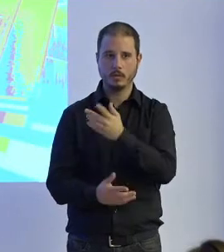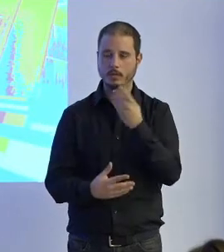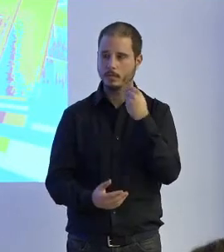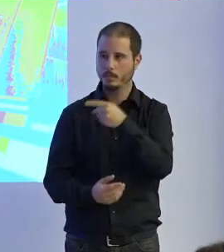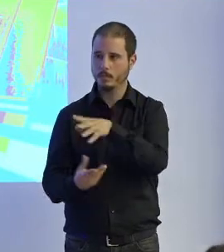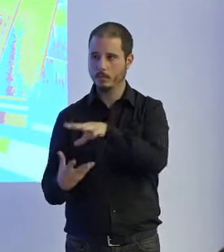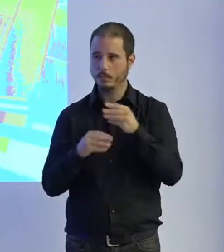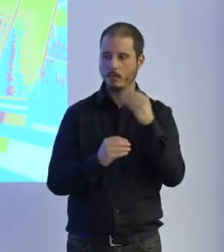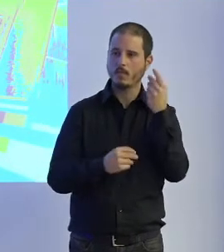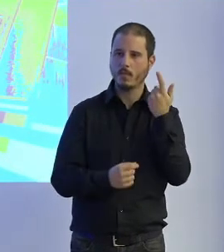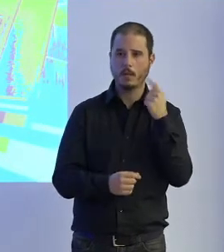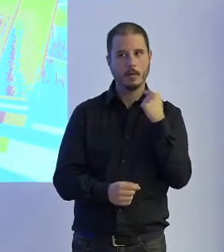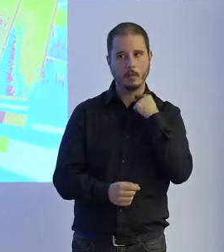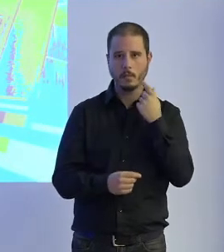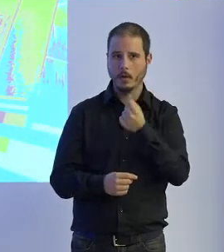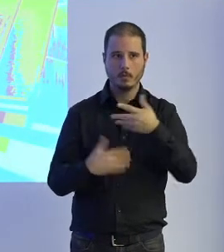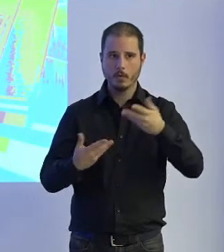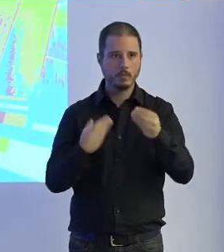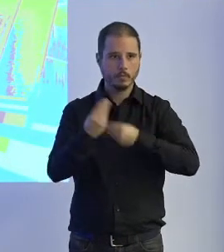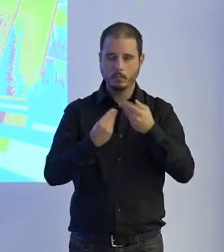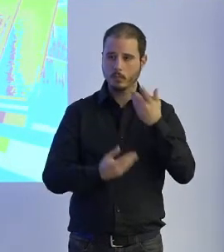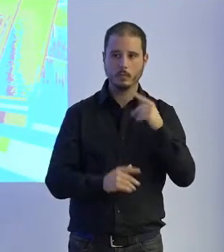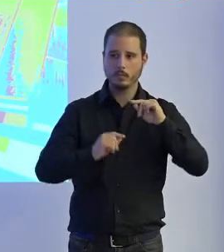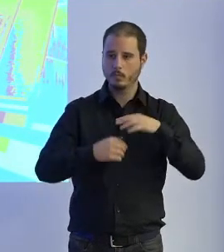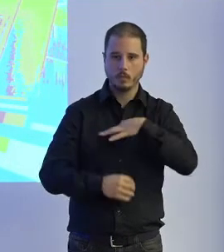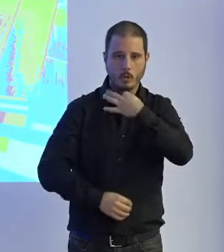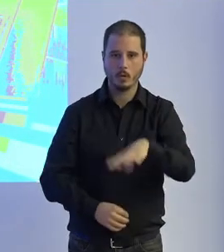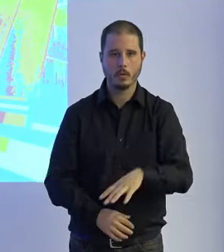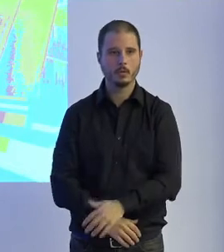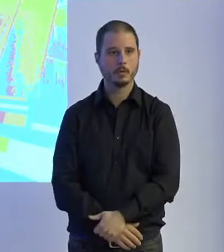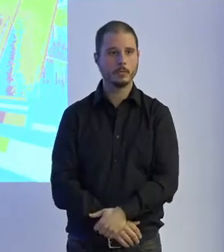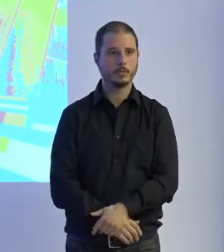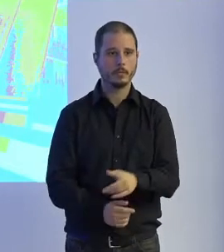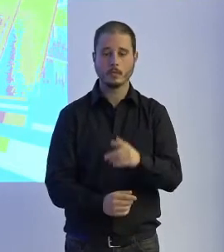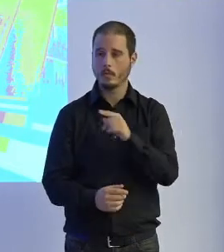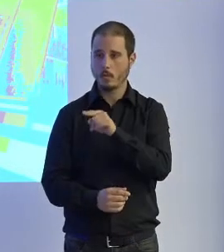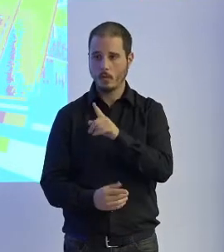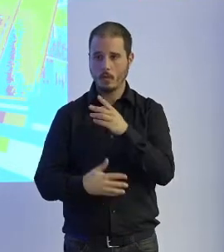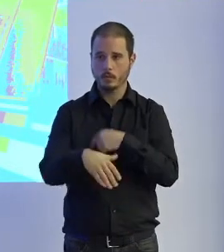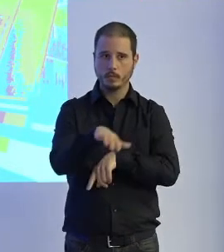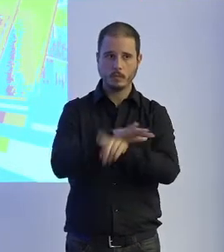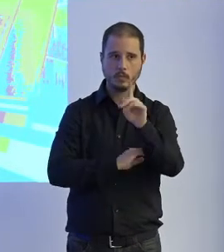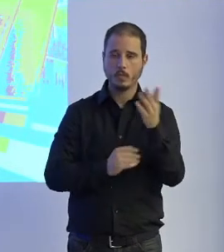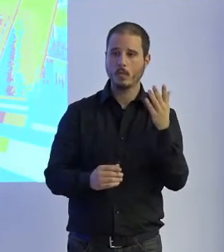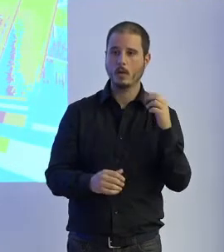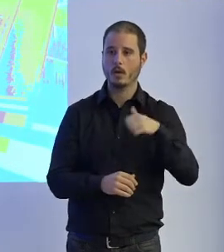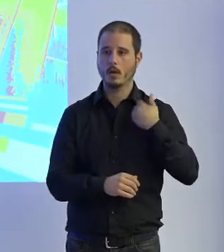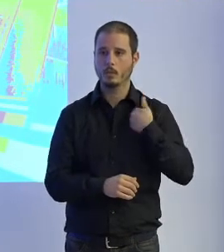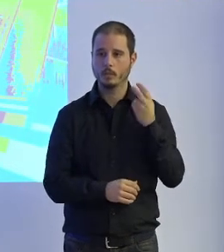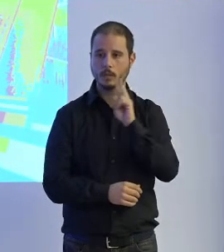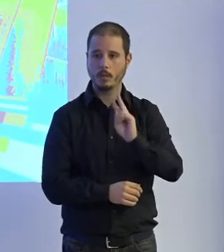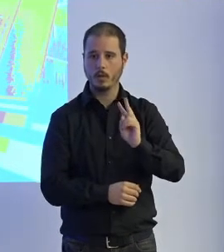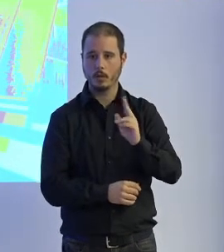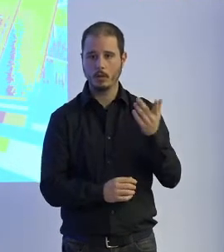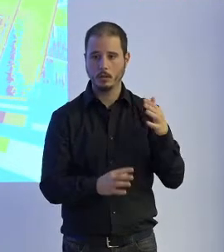bueno vamos a perder dinero pero vamos a hacer y desarrollamos el fisiobot y lo probamos con ellos y con el hospital clínico universitario de Valladolid la